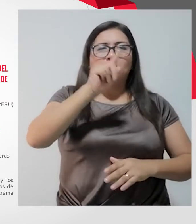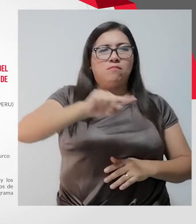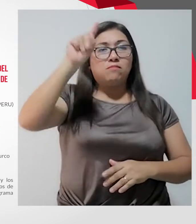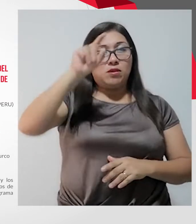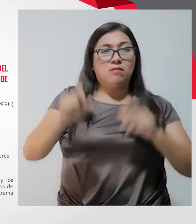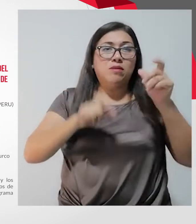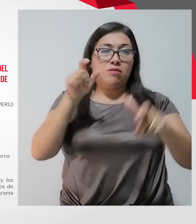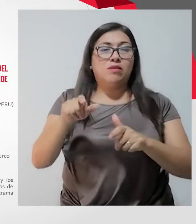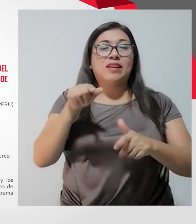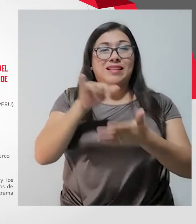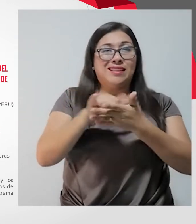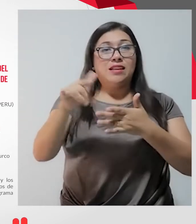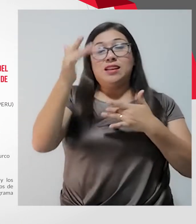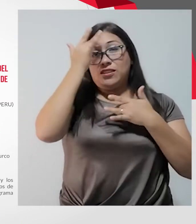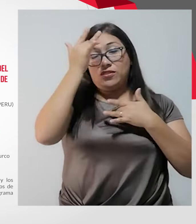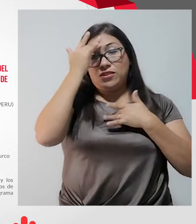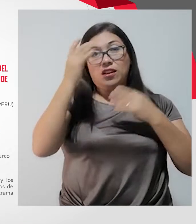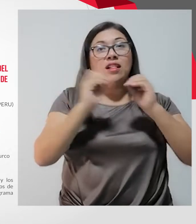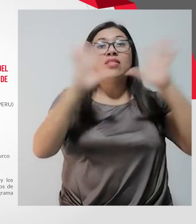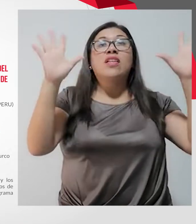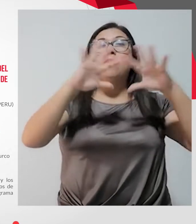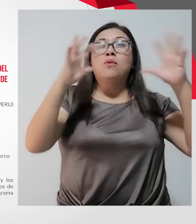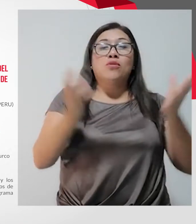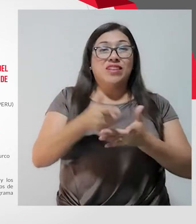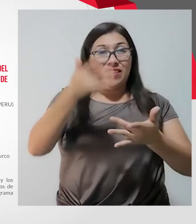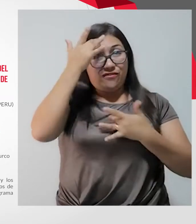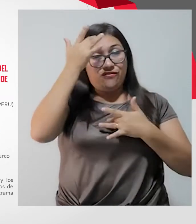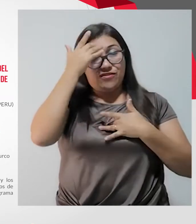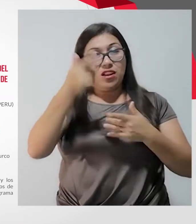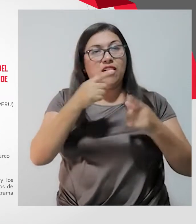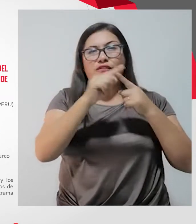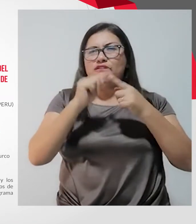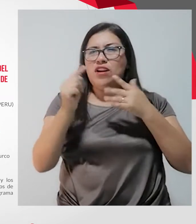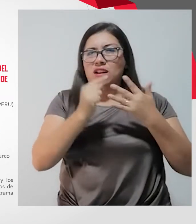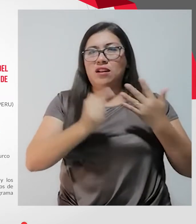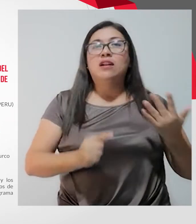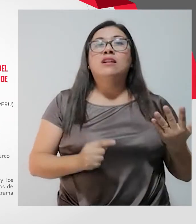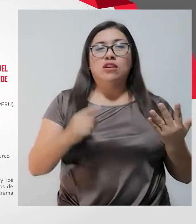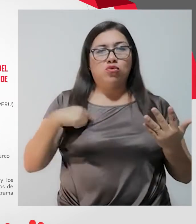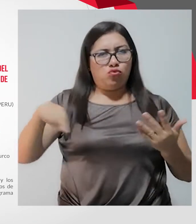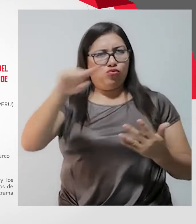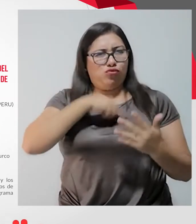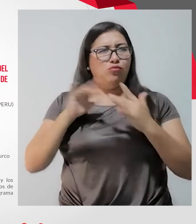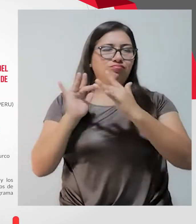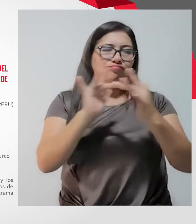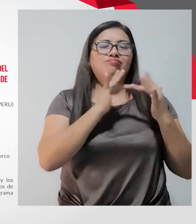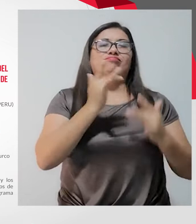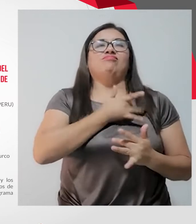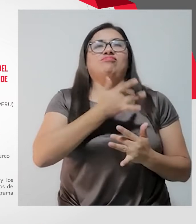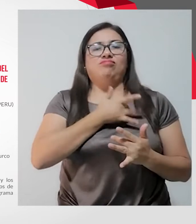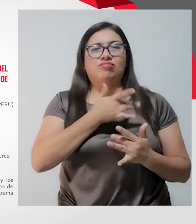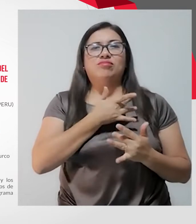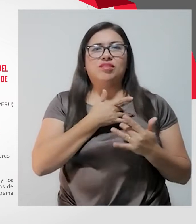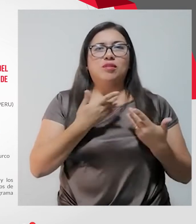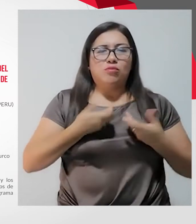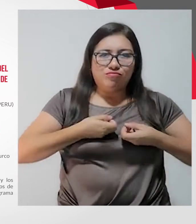campaña Conexiones M del Día Mundial de la Esclerosis Múltiple, me conecto y nos conectamos, trata de